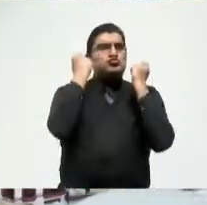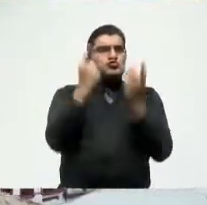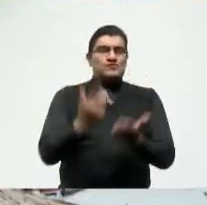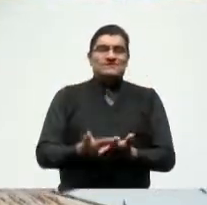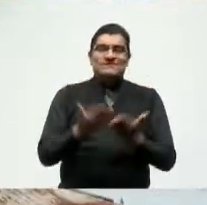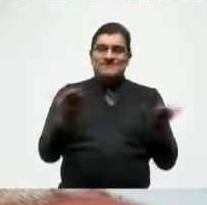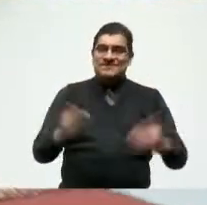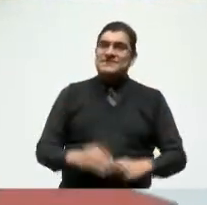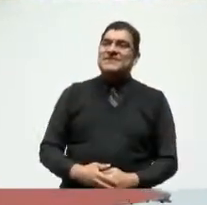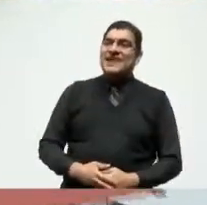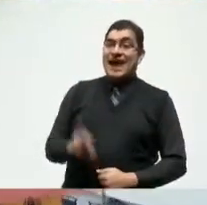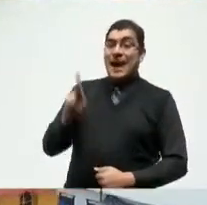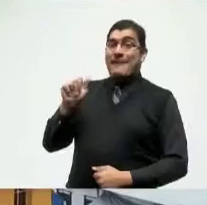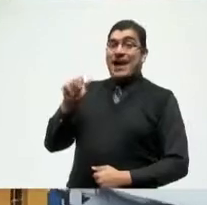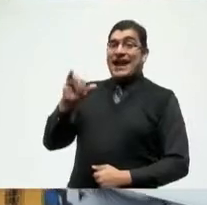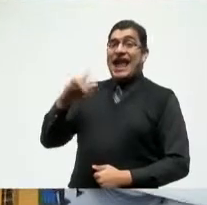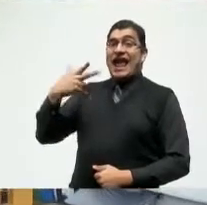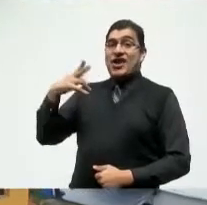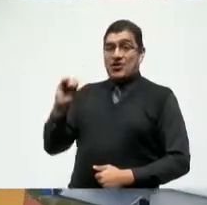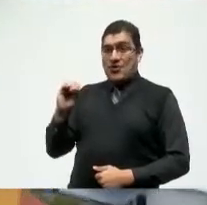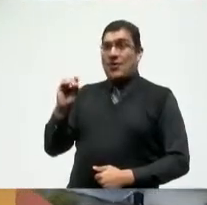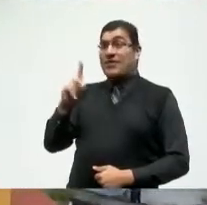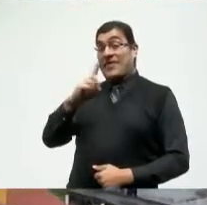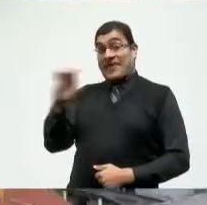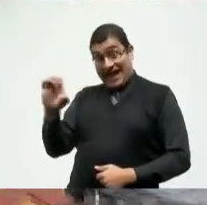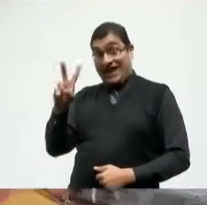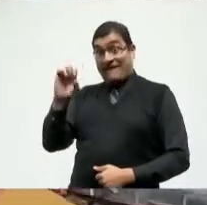Para Chiruruzco, Chacán